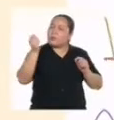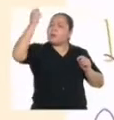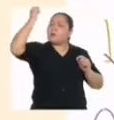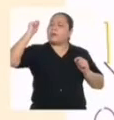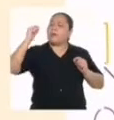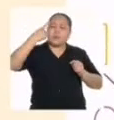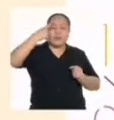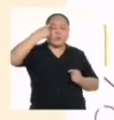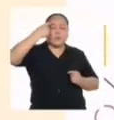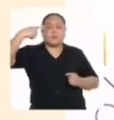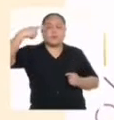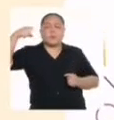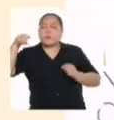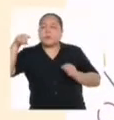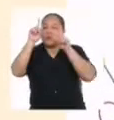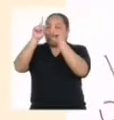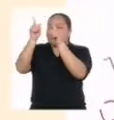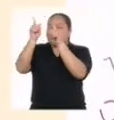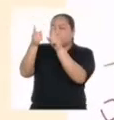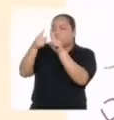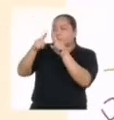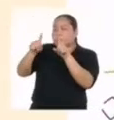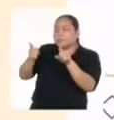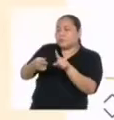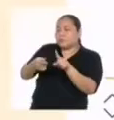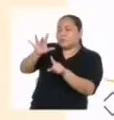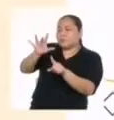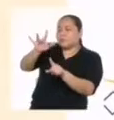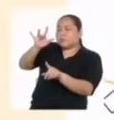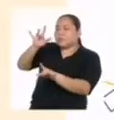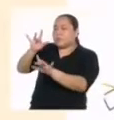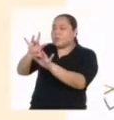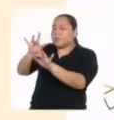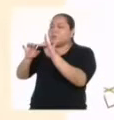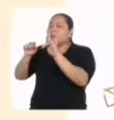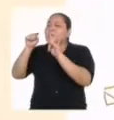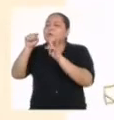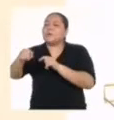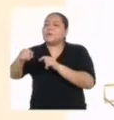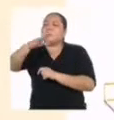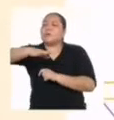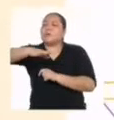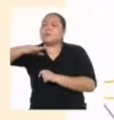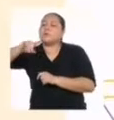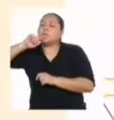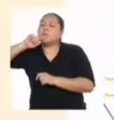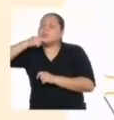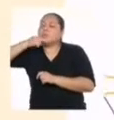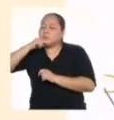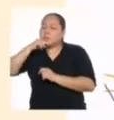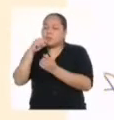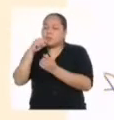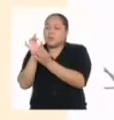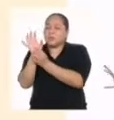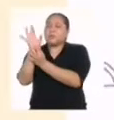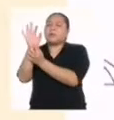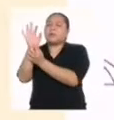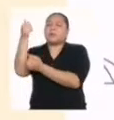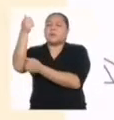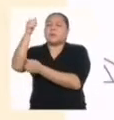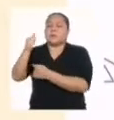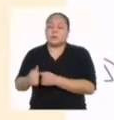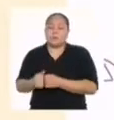Estambul, su perfil presenta destelloso la Niña de la Lámpara Azul. Vemos